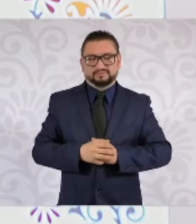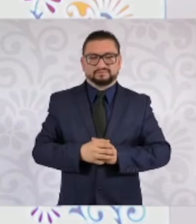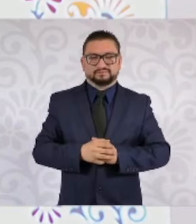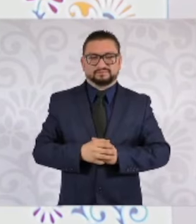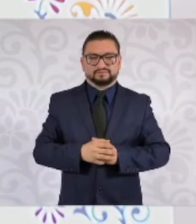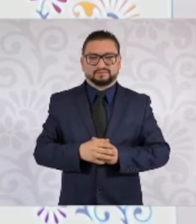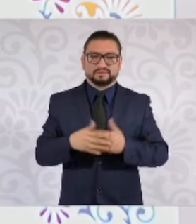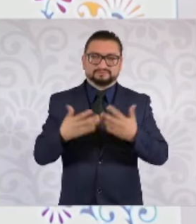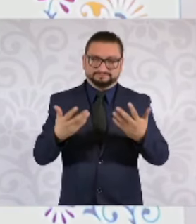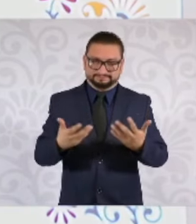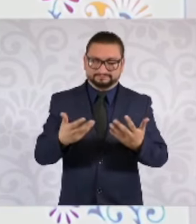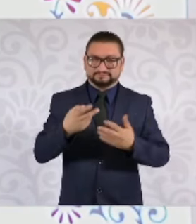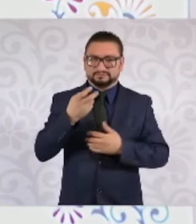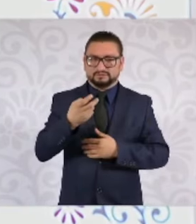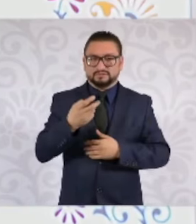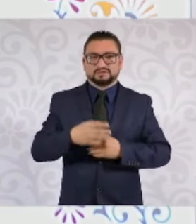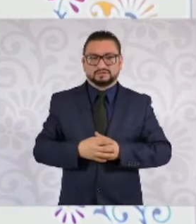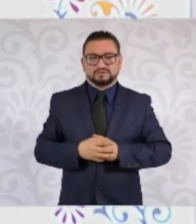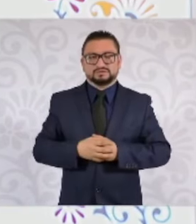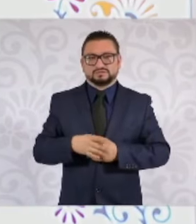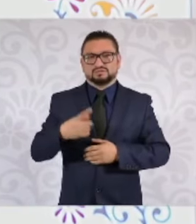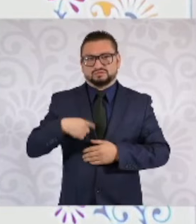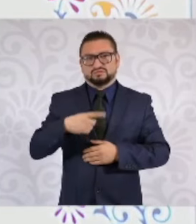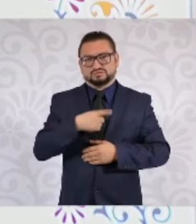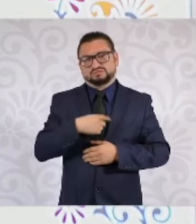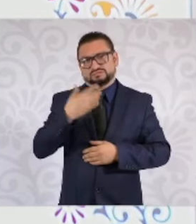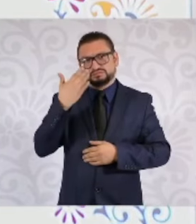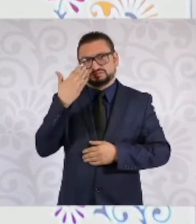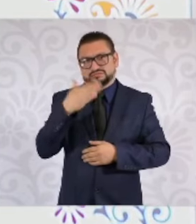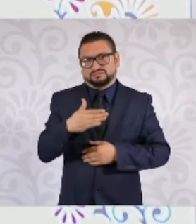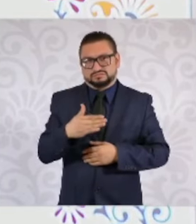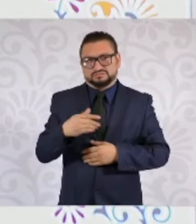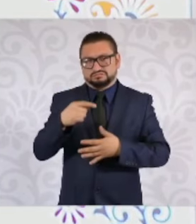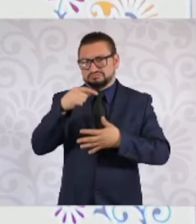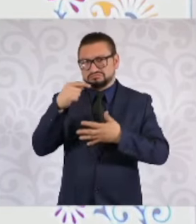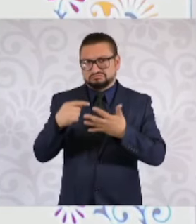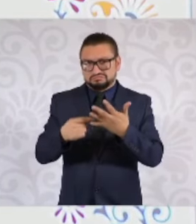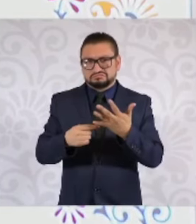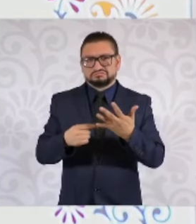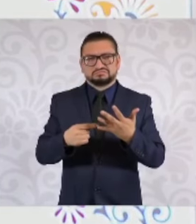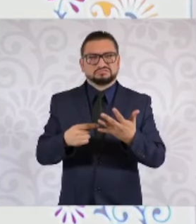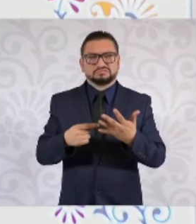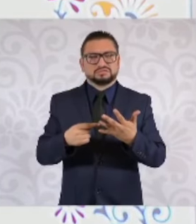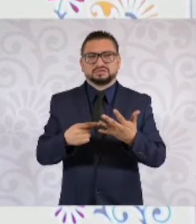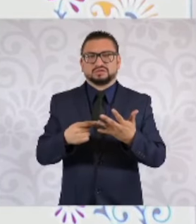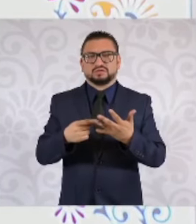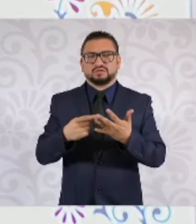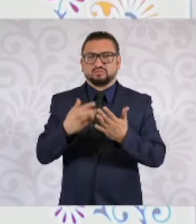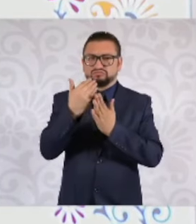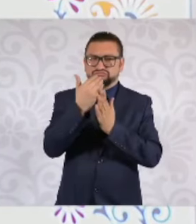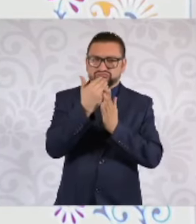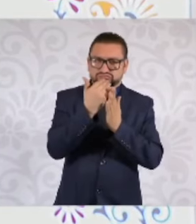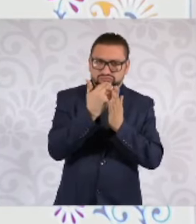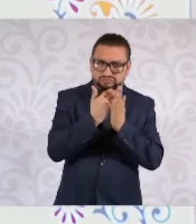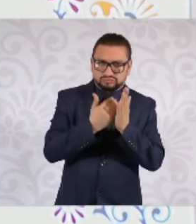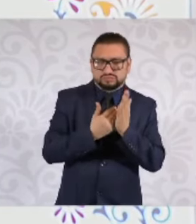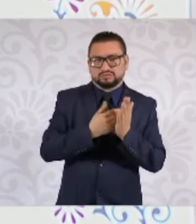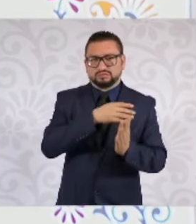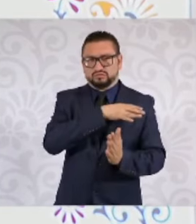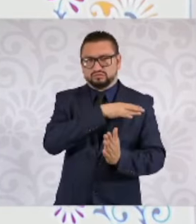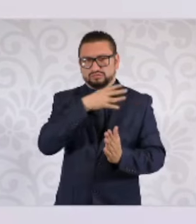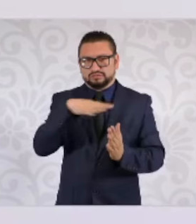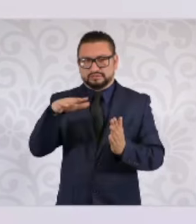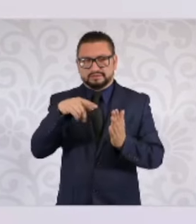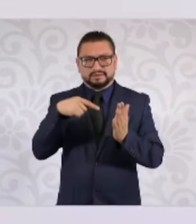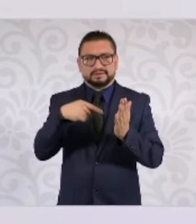Entonces, se estableció y se establecieron una serie de lineamientos, digamos, generales,